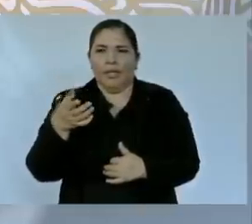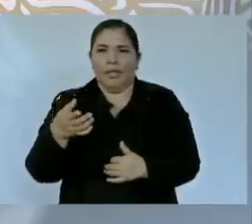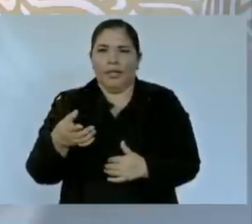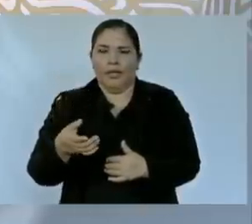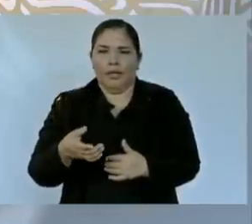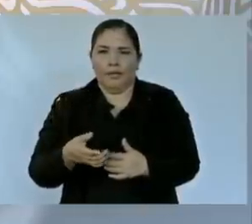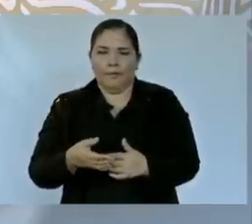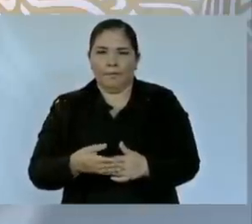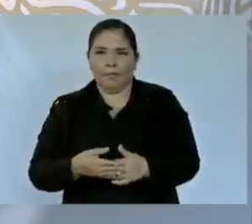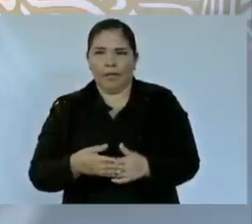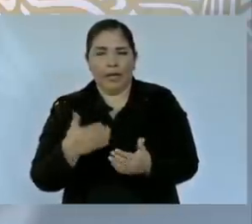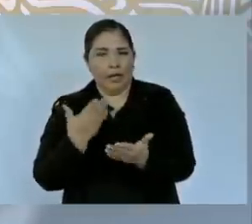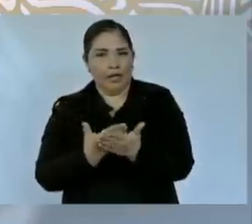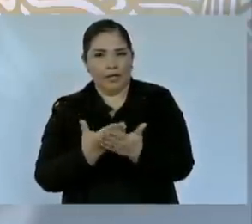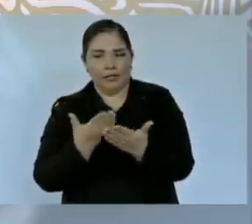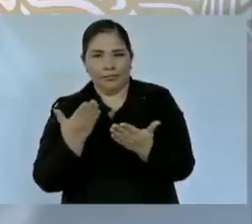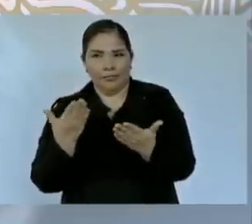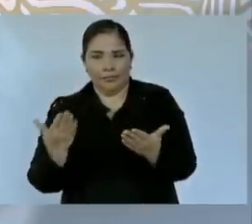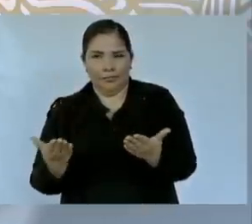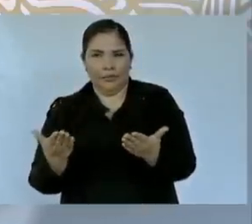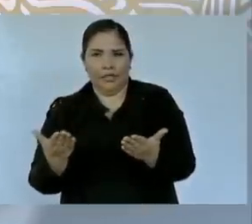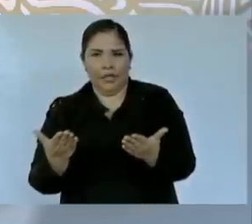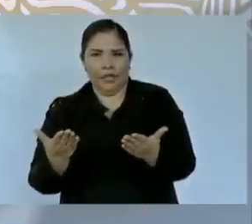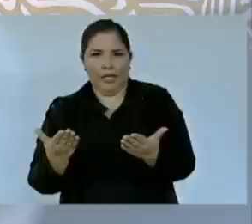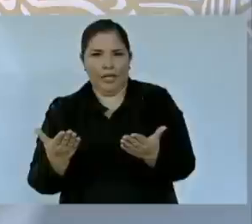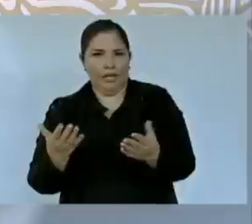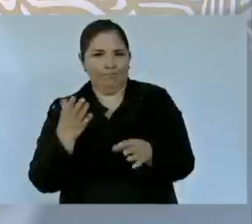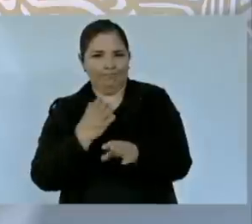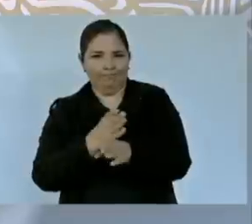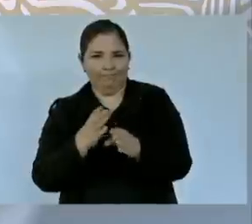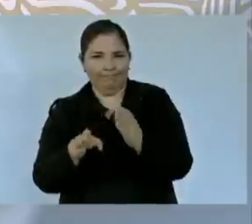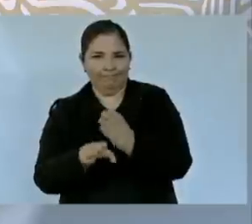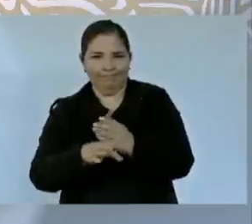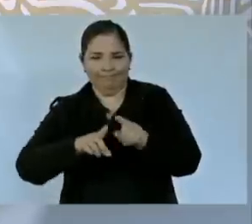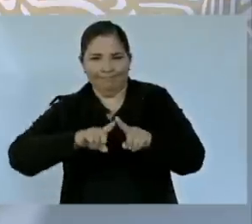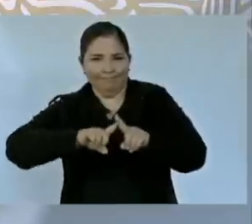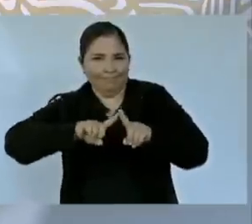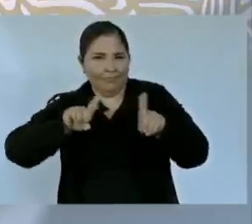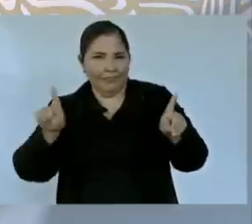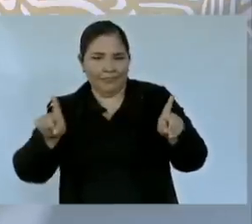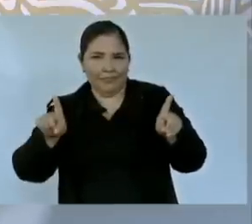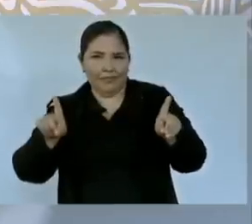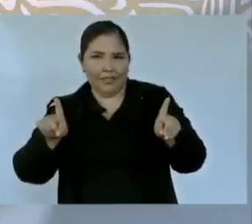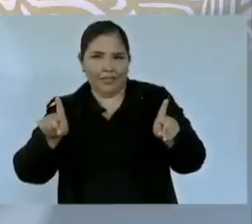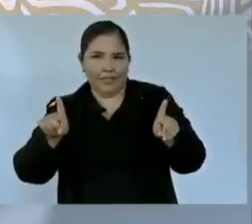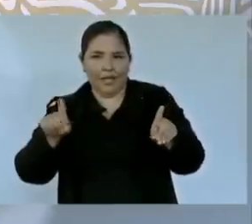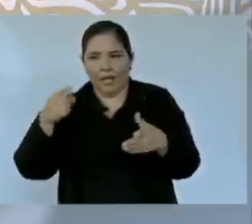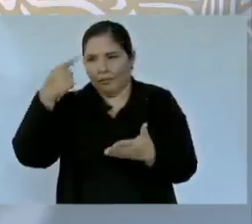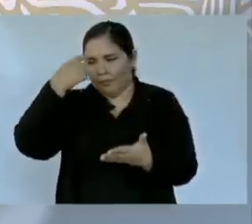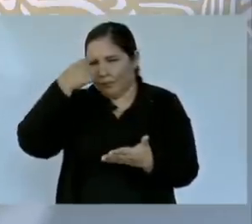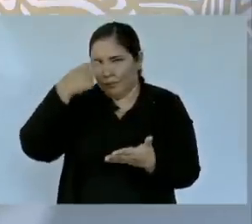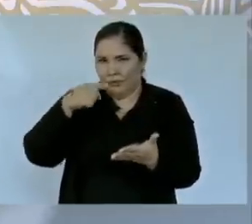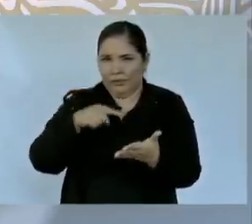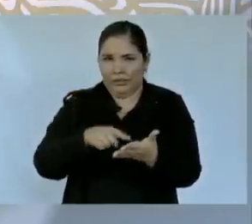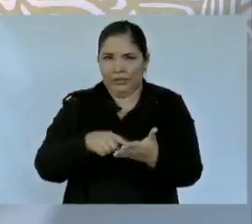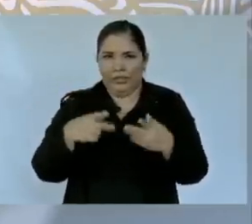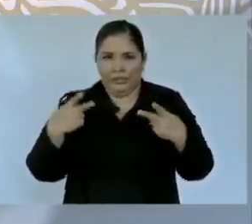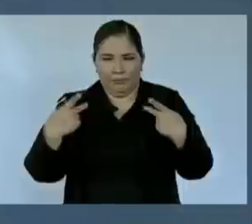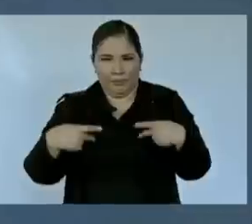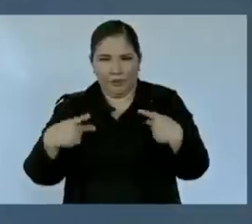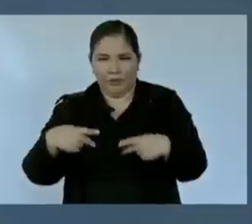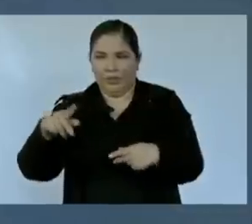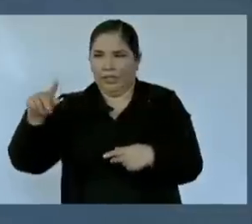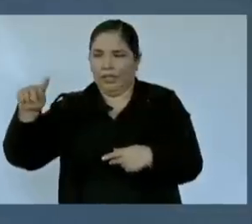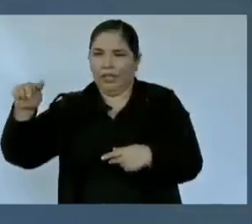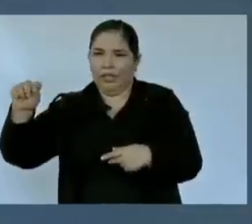Y ahora las cosas han cambiado. Yo creo que la gente de Tayoltita